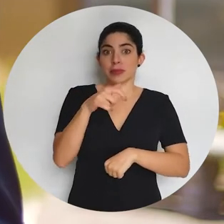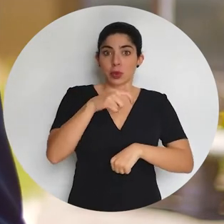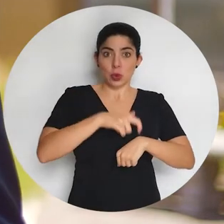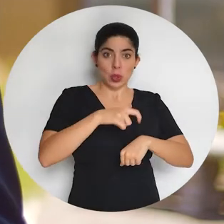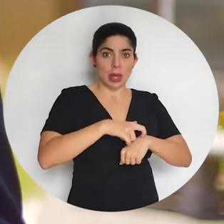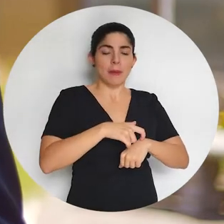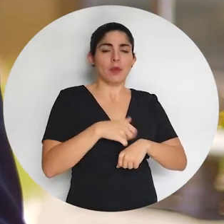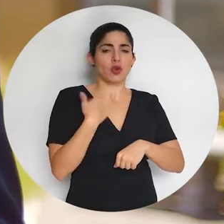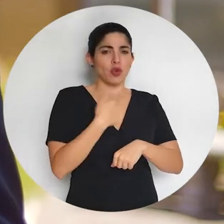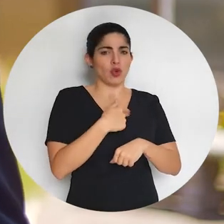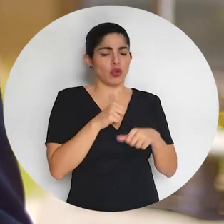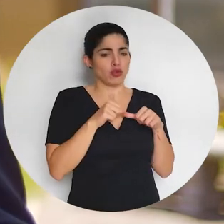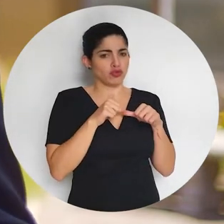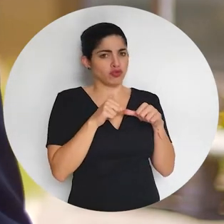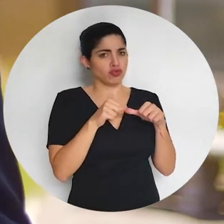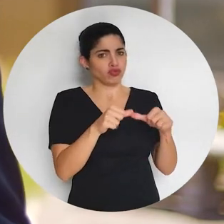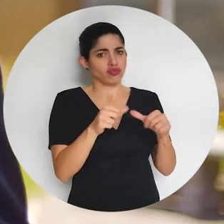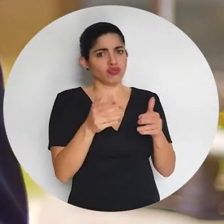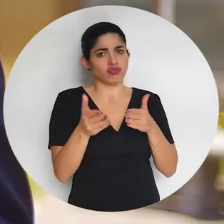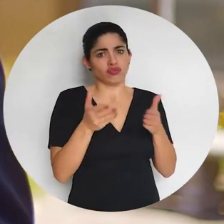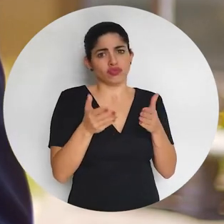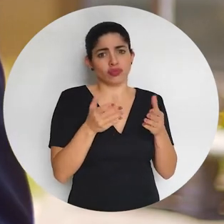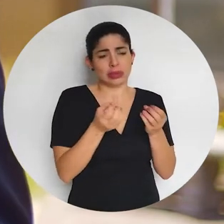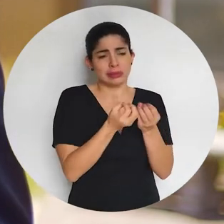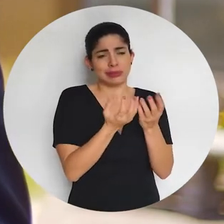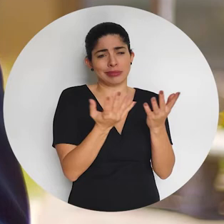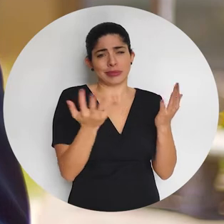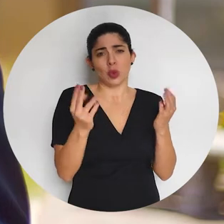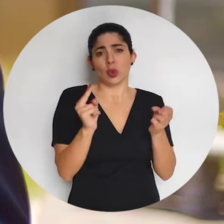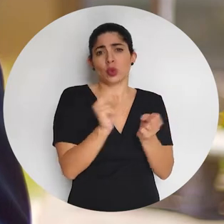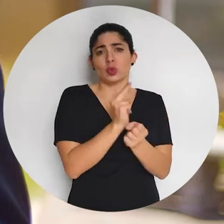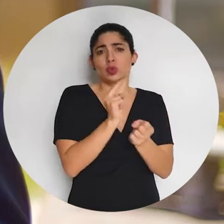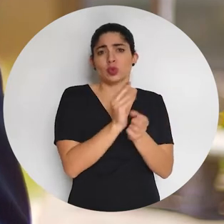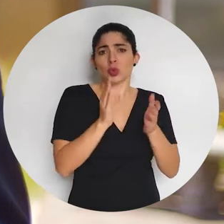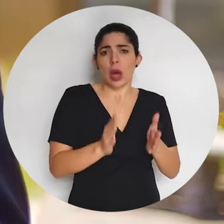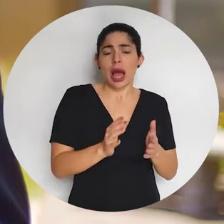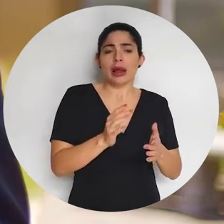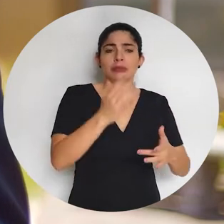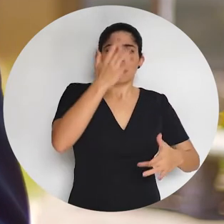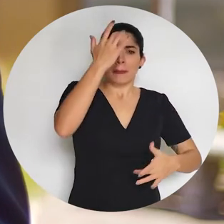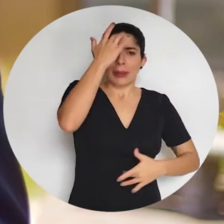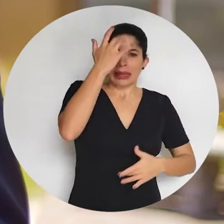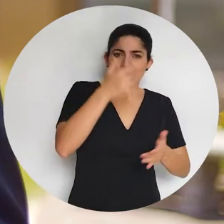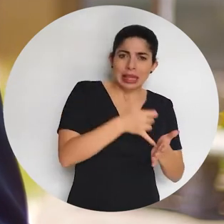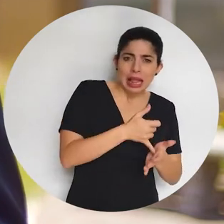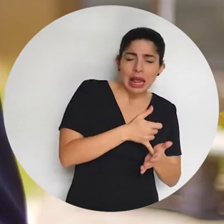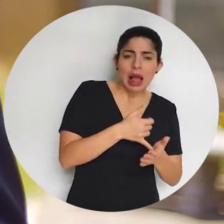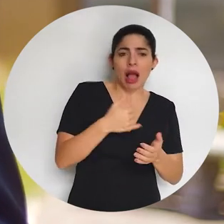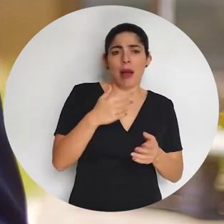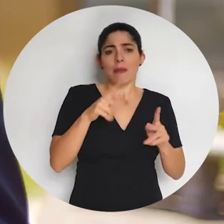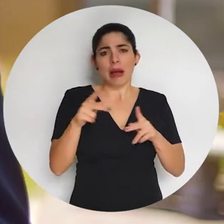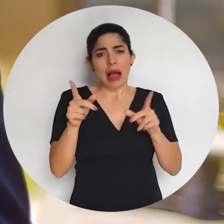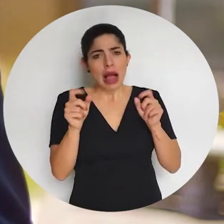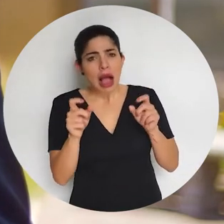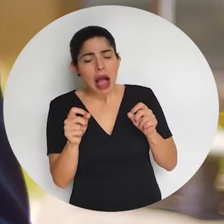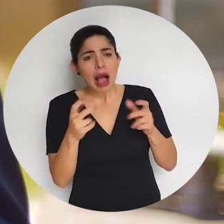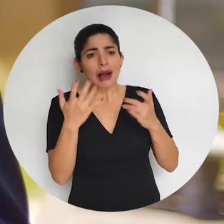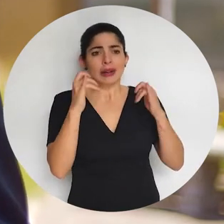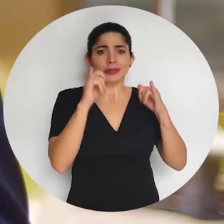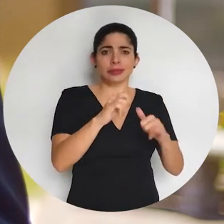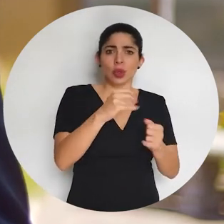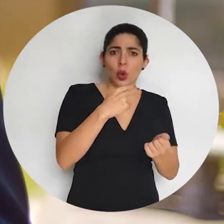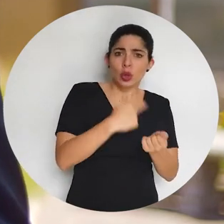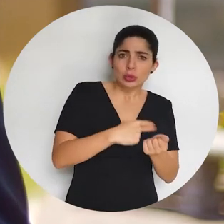Al tiempo, mantenemos los servicios a miles de usuarios entre pacientes crónicos con